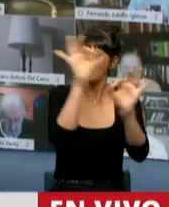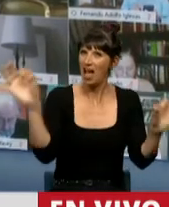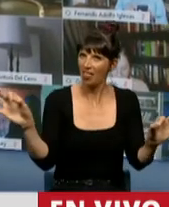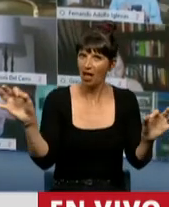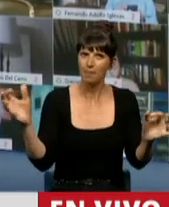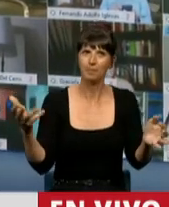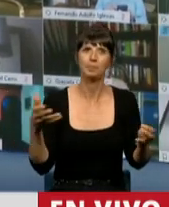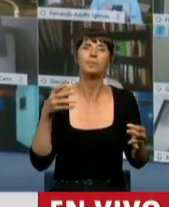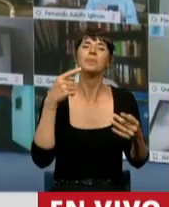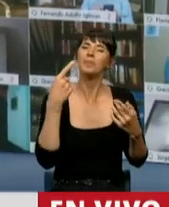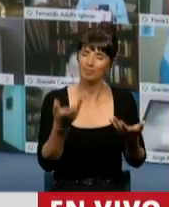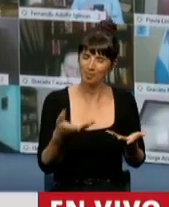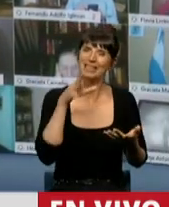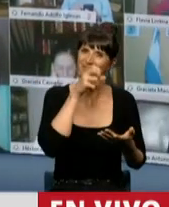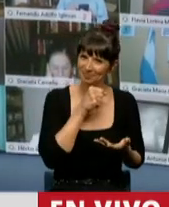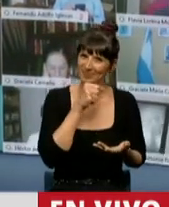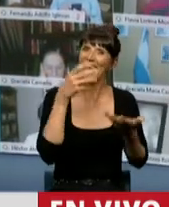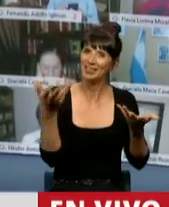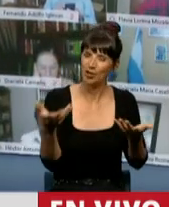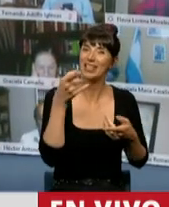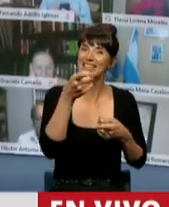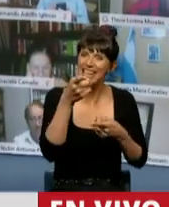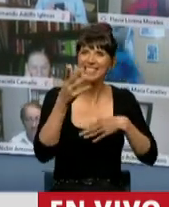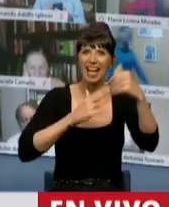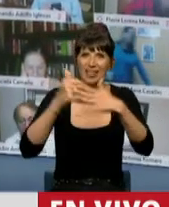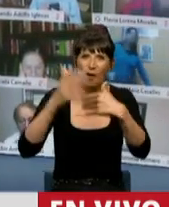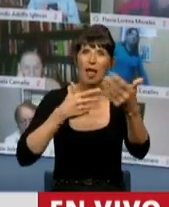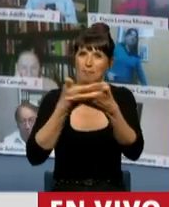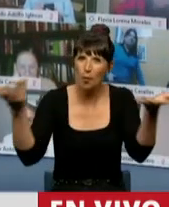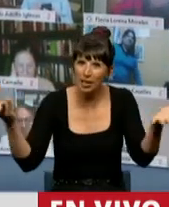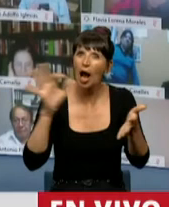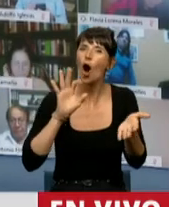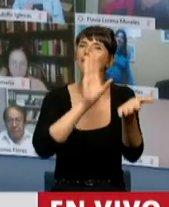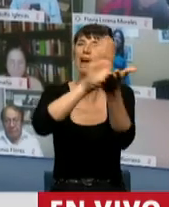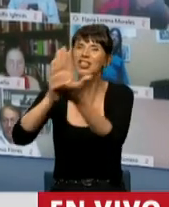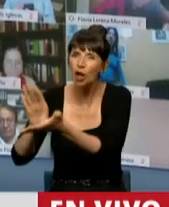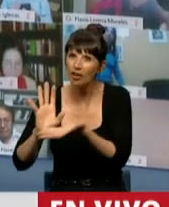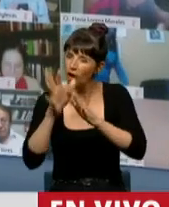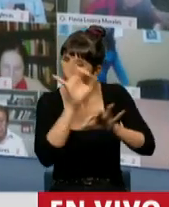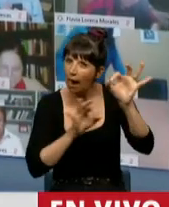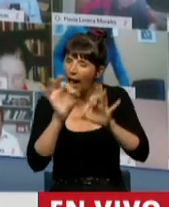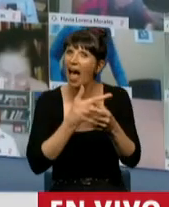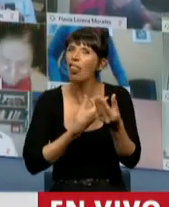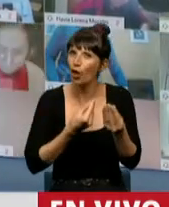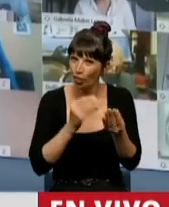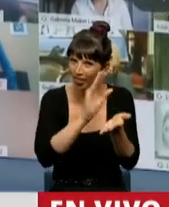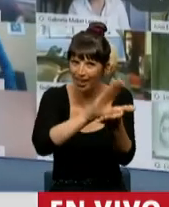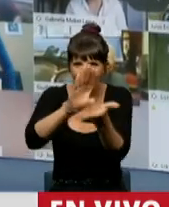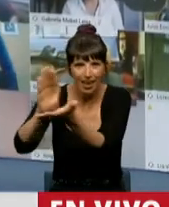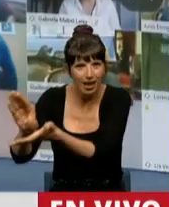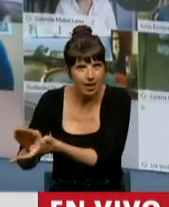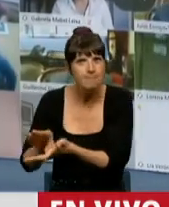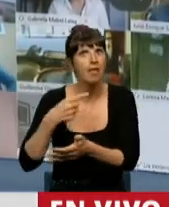quisiera que estas obras públicas o estas inversiones estratégicas se apliquen con un criterio de un